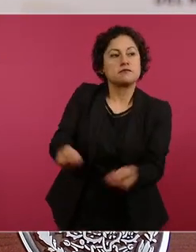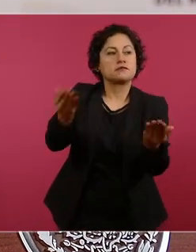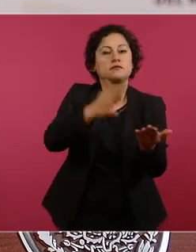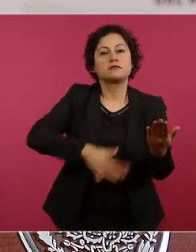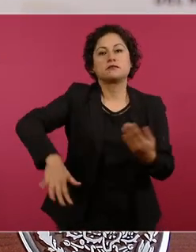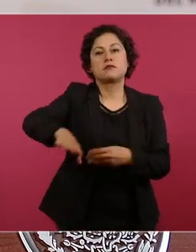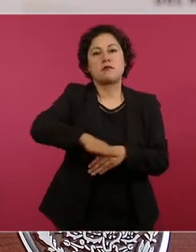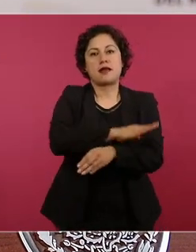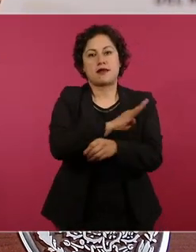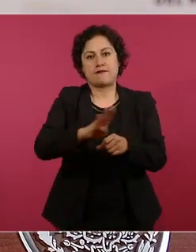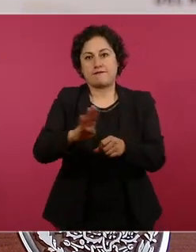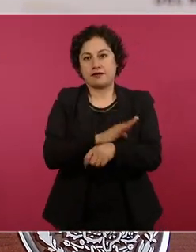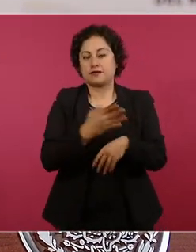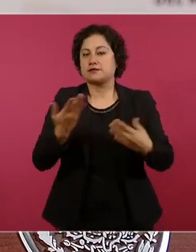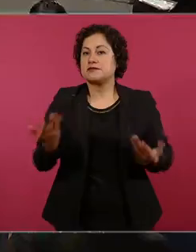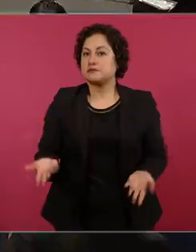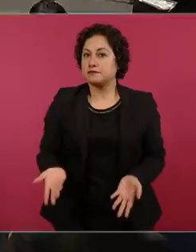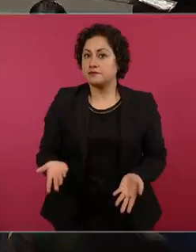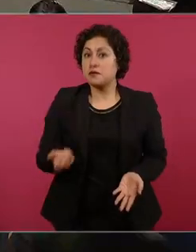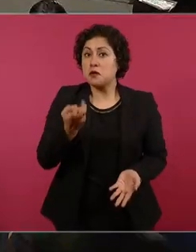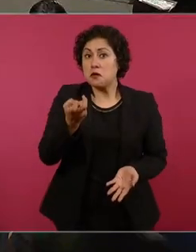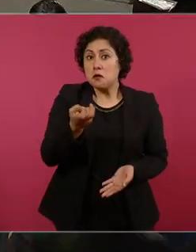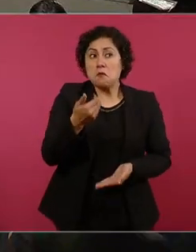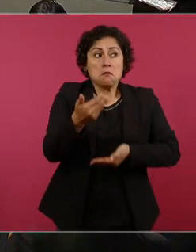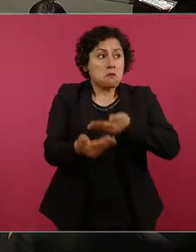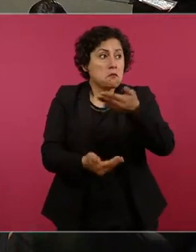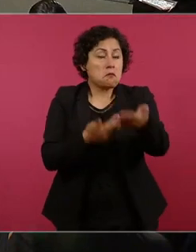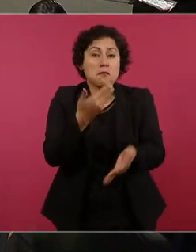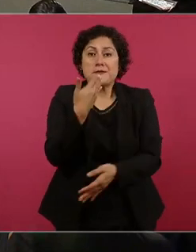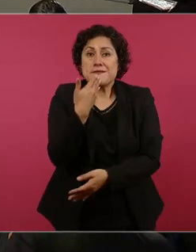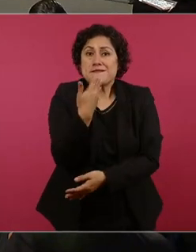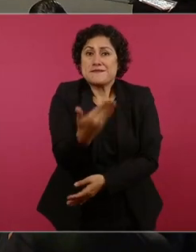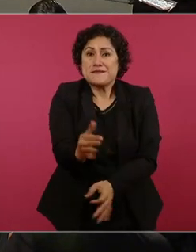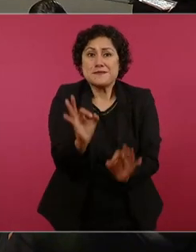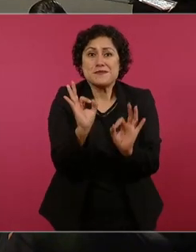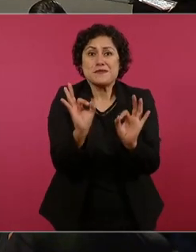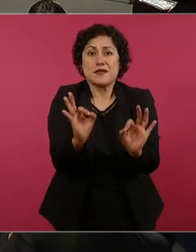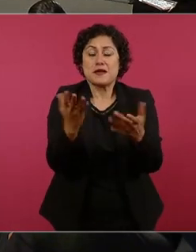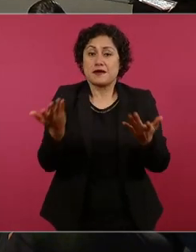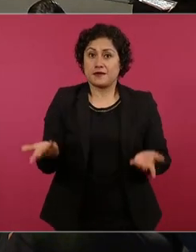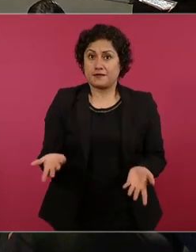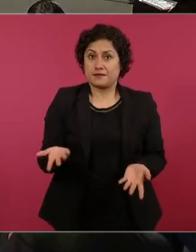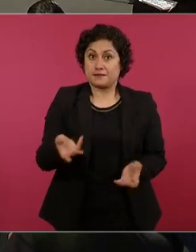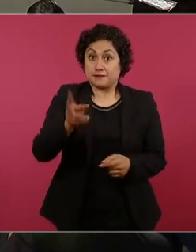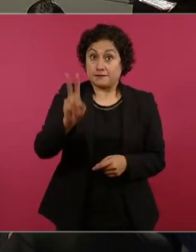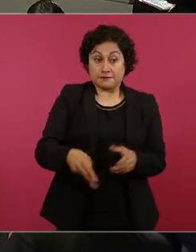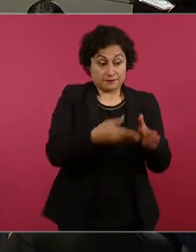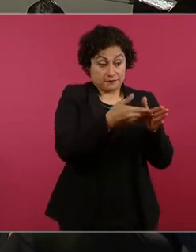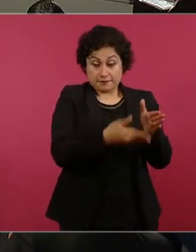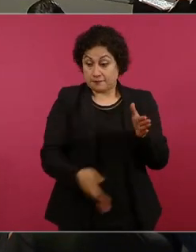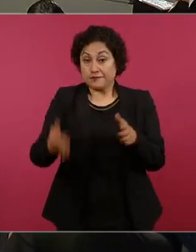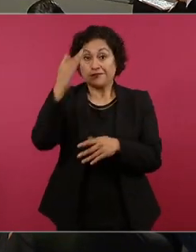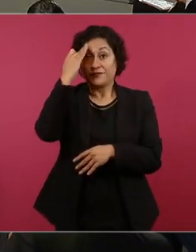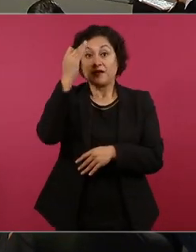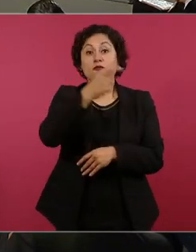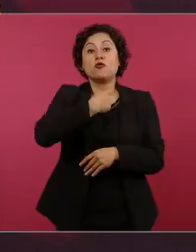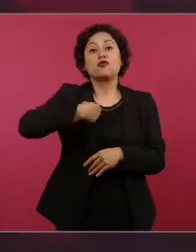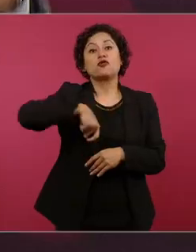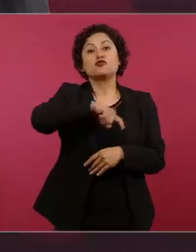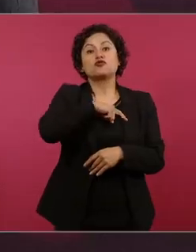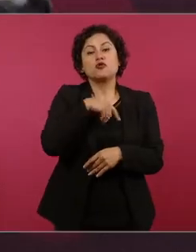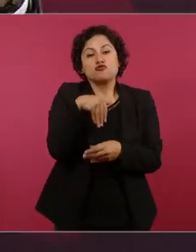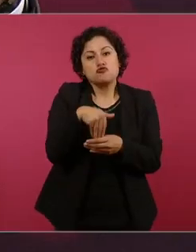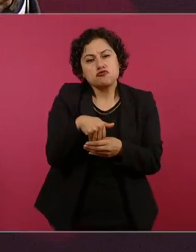y nos ha funcionado lo hemos ahorrado muchísimo por no permitir la